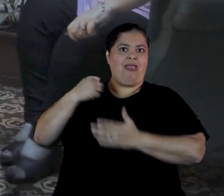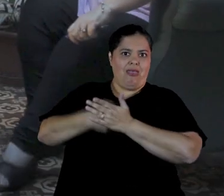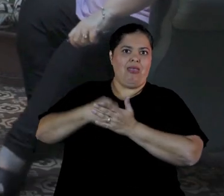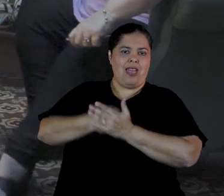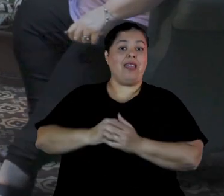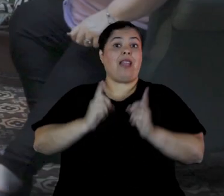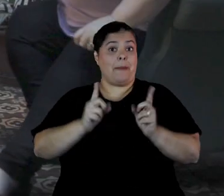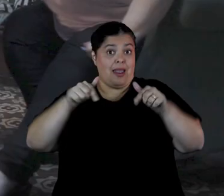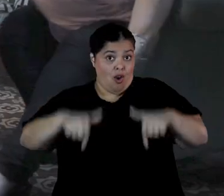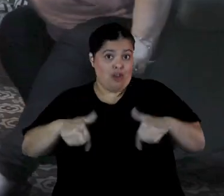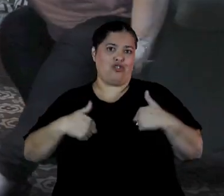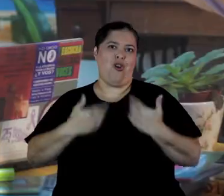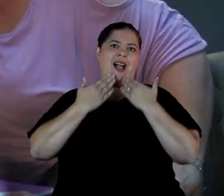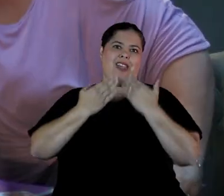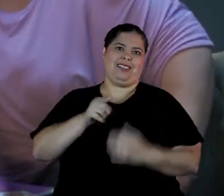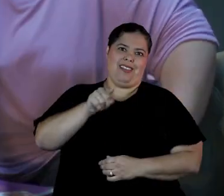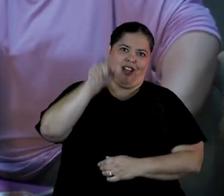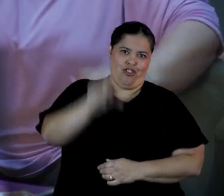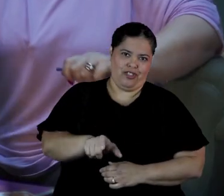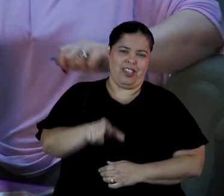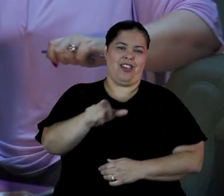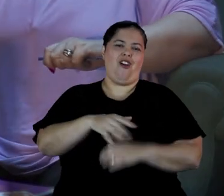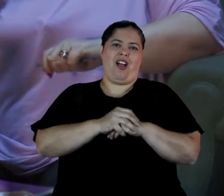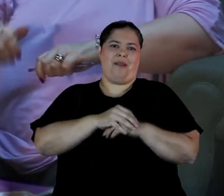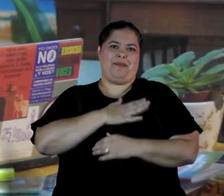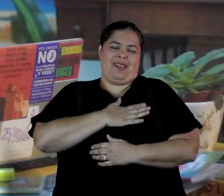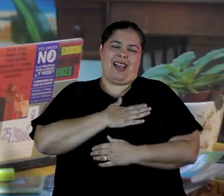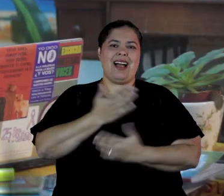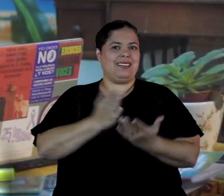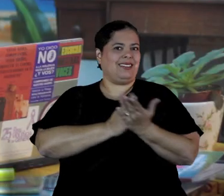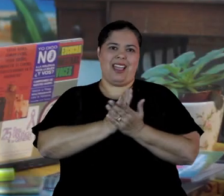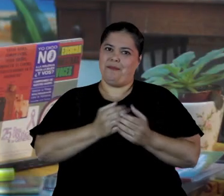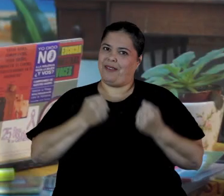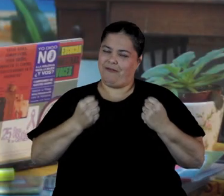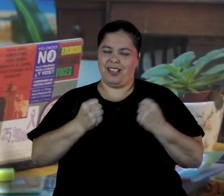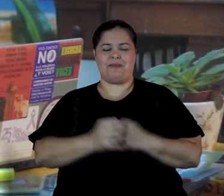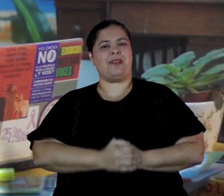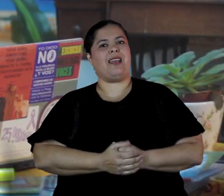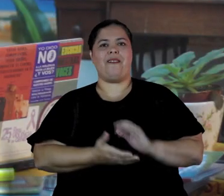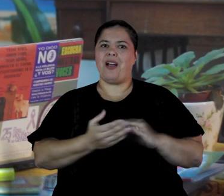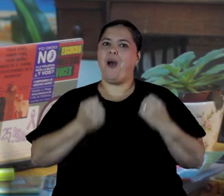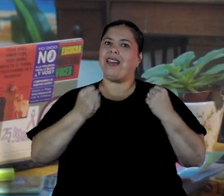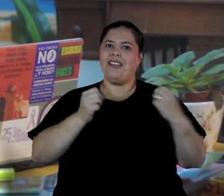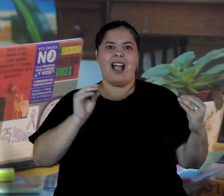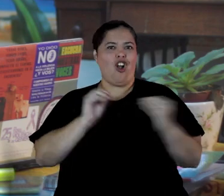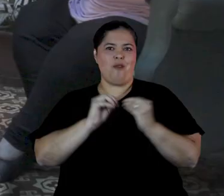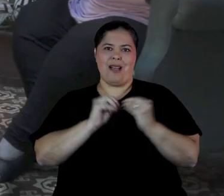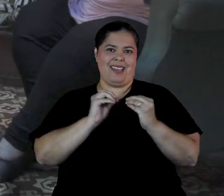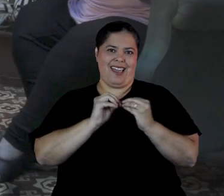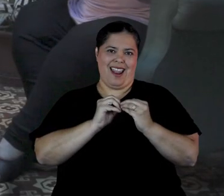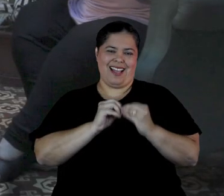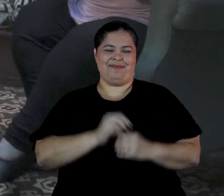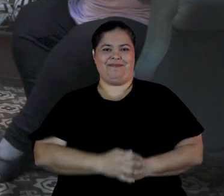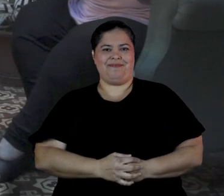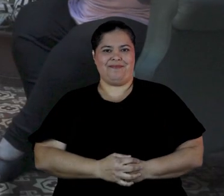contigo, amiga querida, como siempre, al firme. Vamos arriba, mi compañera del alma. Gracias a